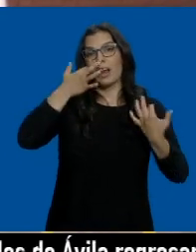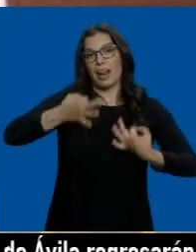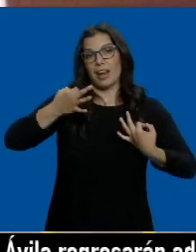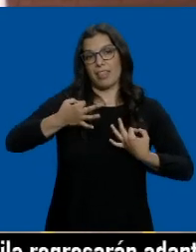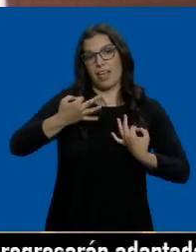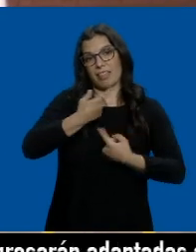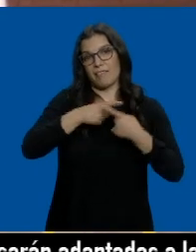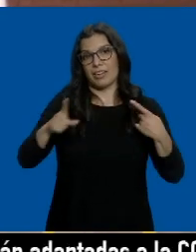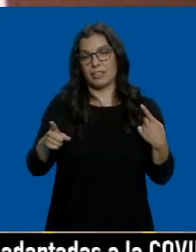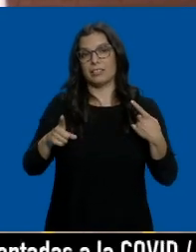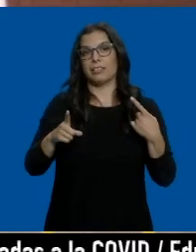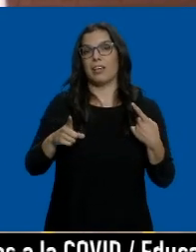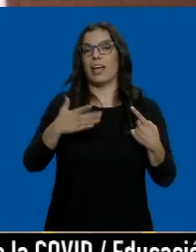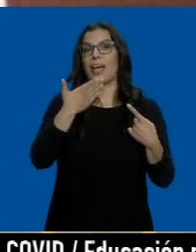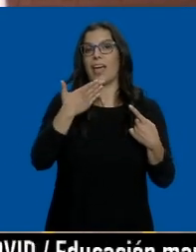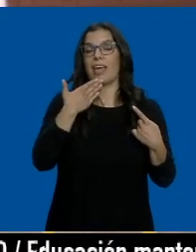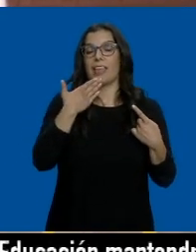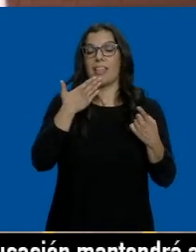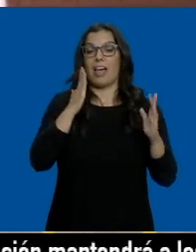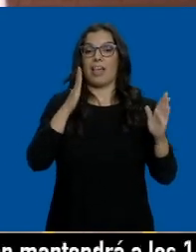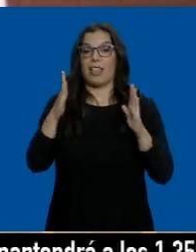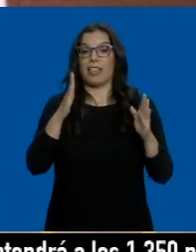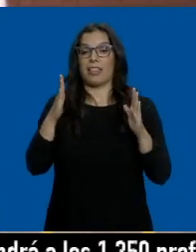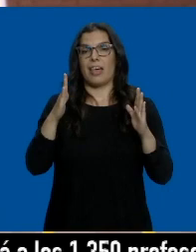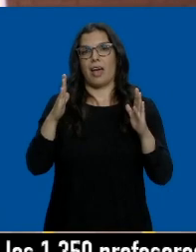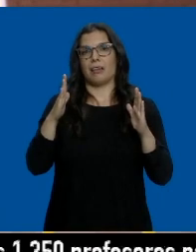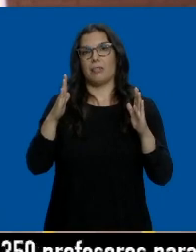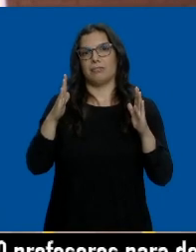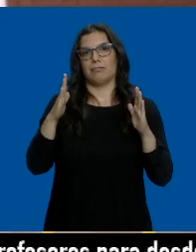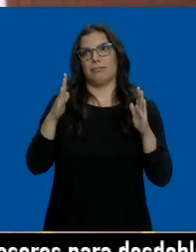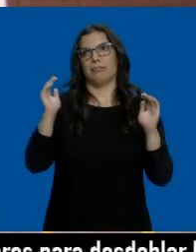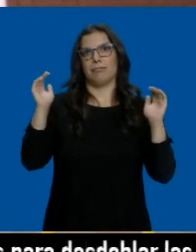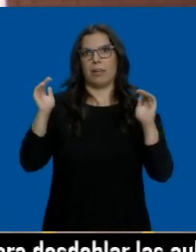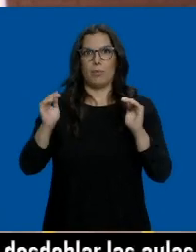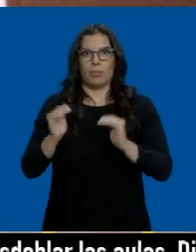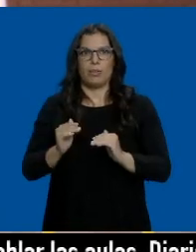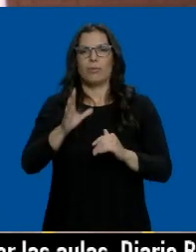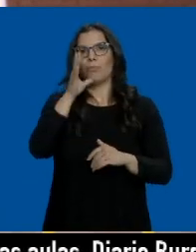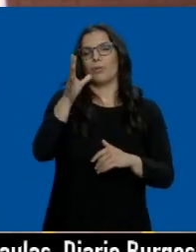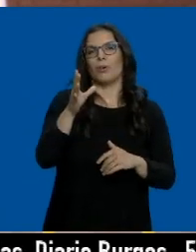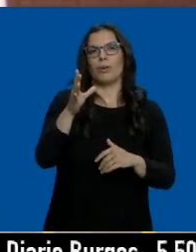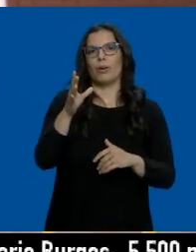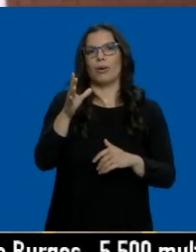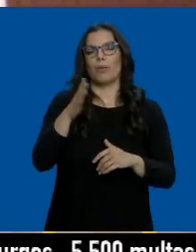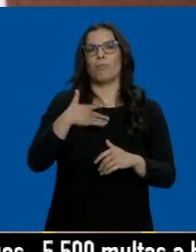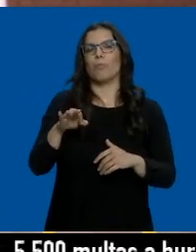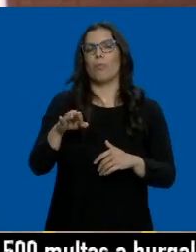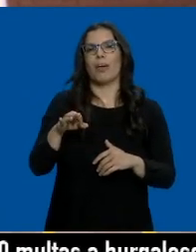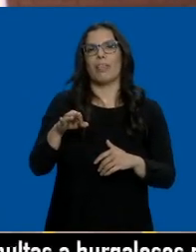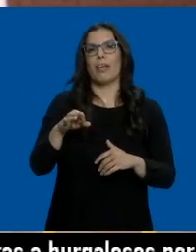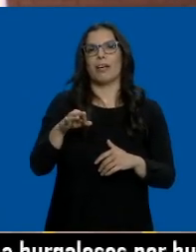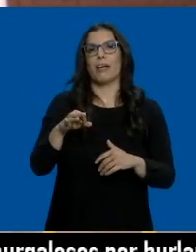es otra. Entonces se ve que la franja de edad esta es mucho menor, claro, porque podemos tener gente mucho más